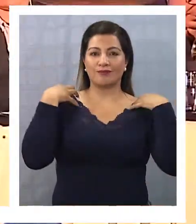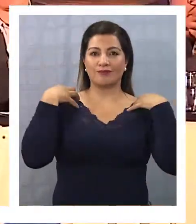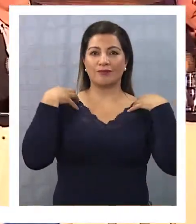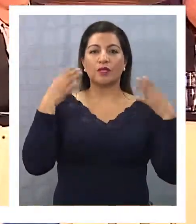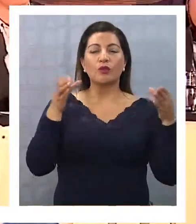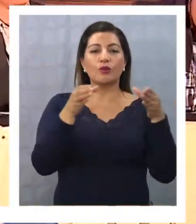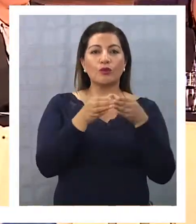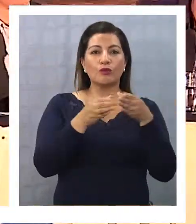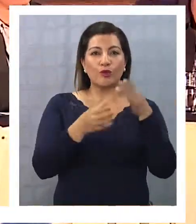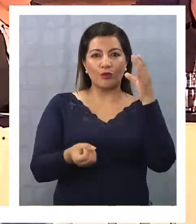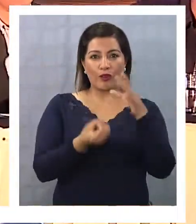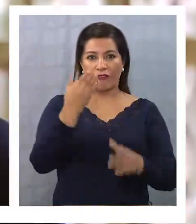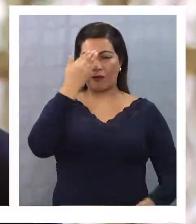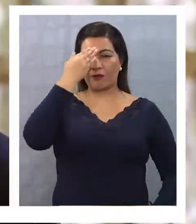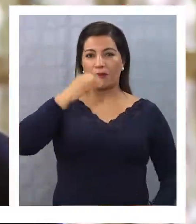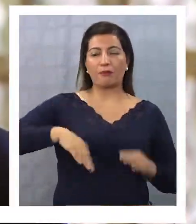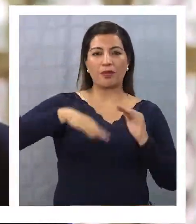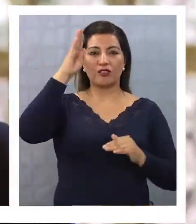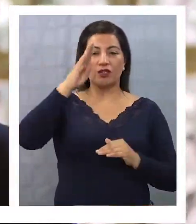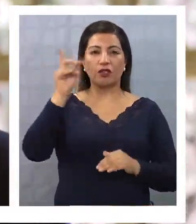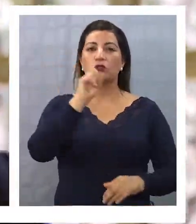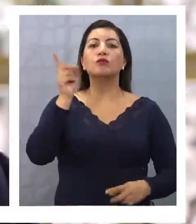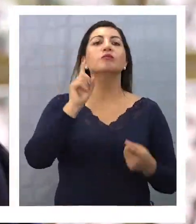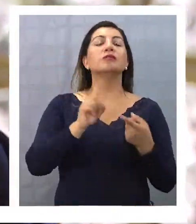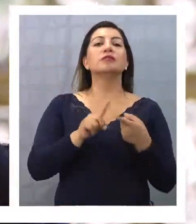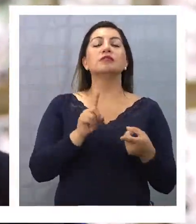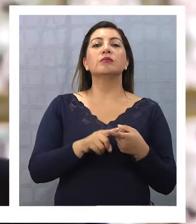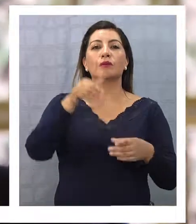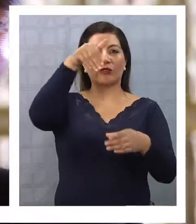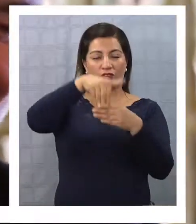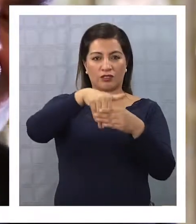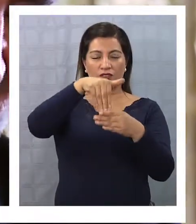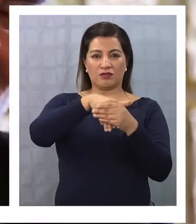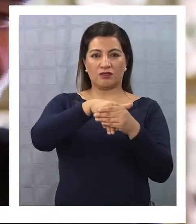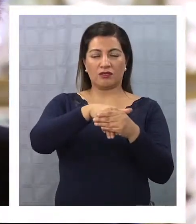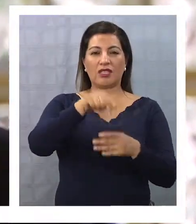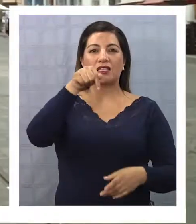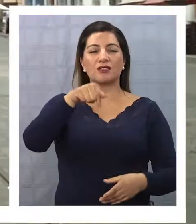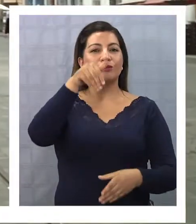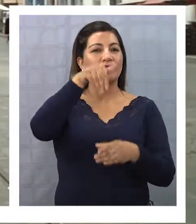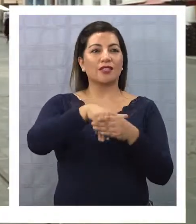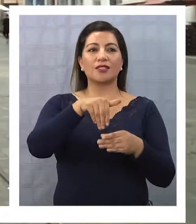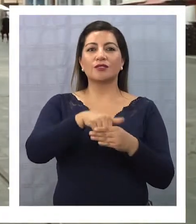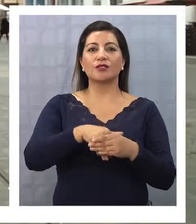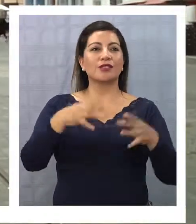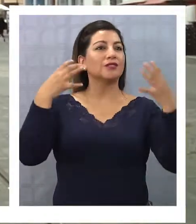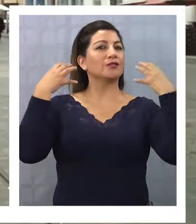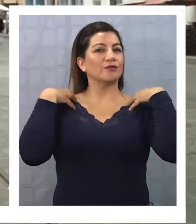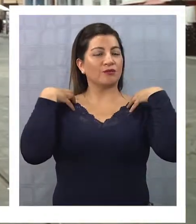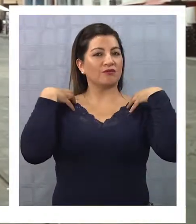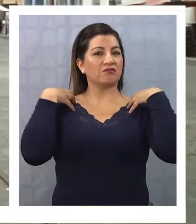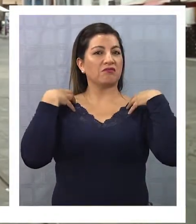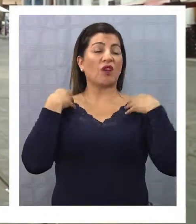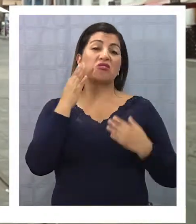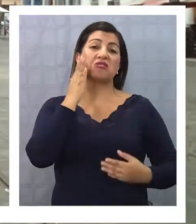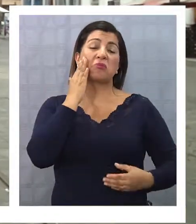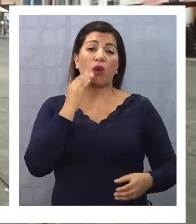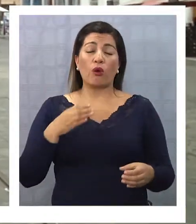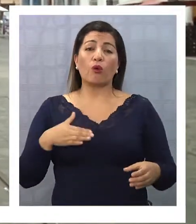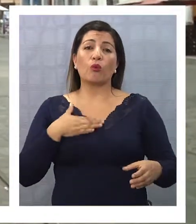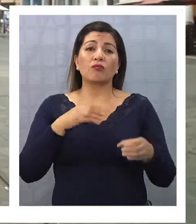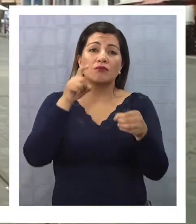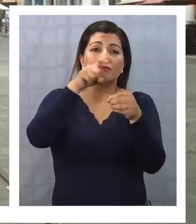mayoría. No participamos en estas elecciones porque es una elección que le corresponde a la gente que es adherente o que simpatiza